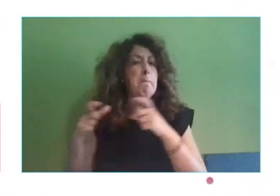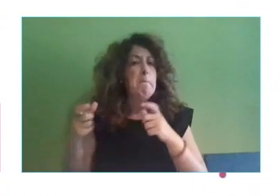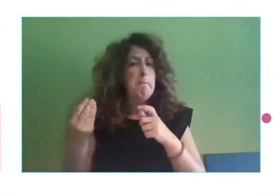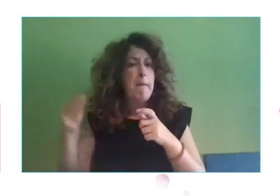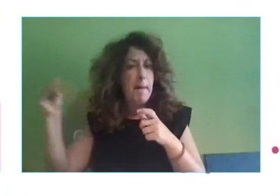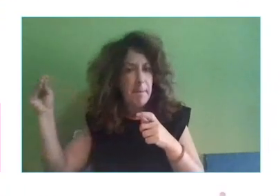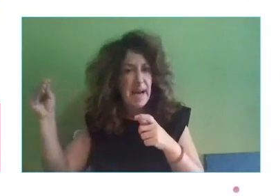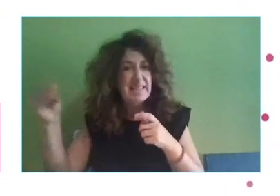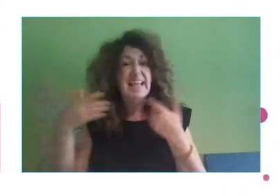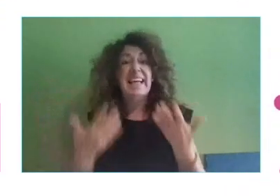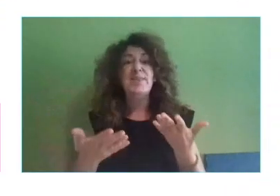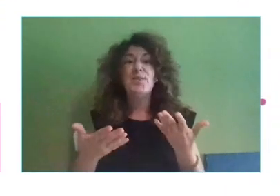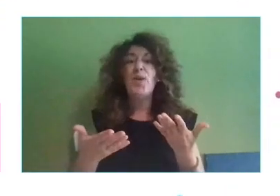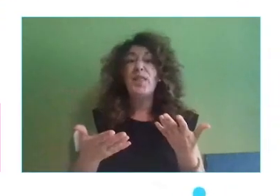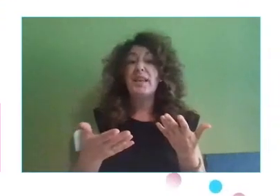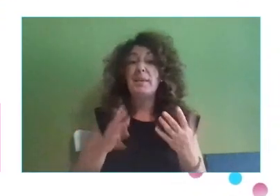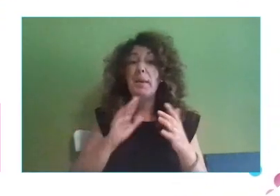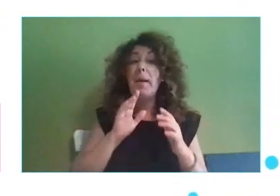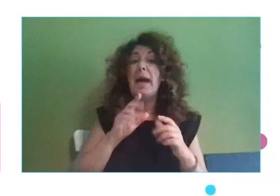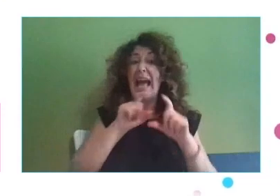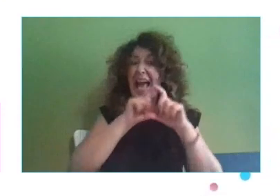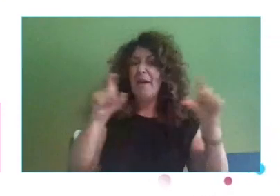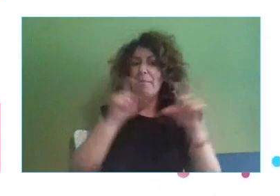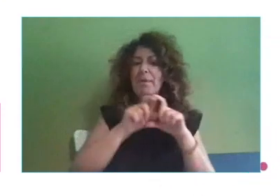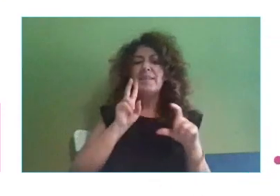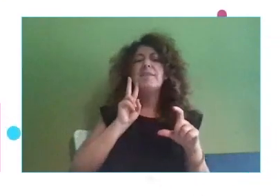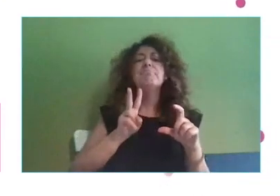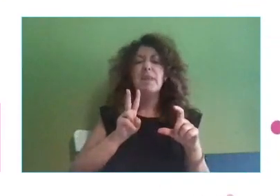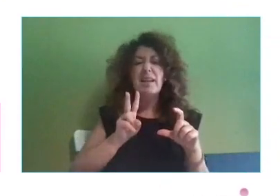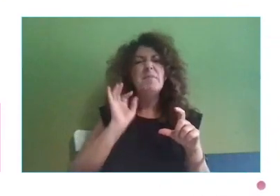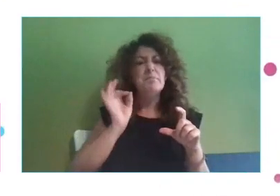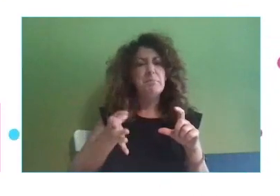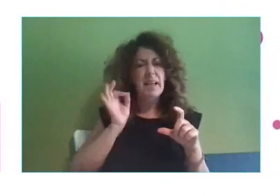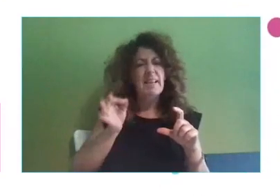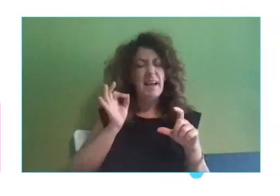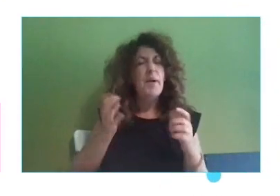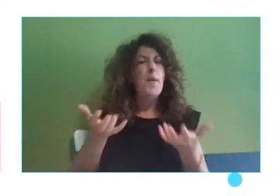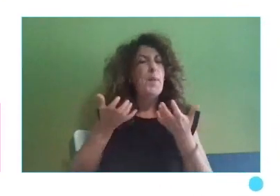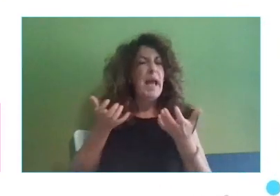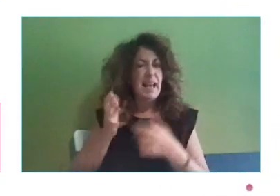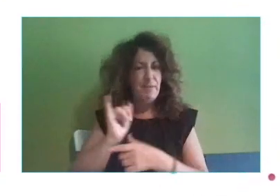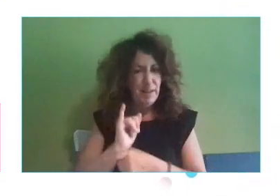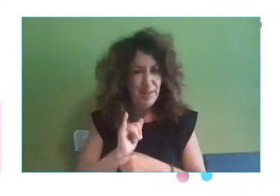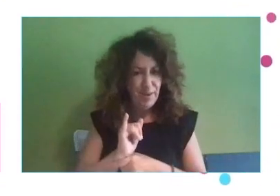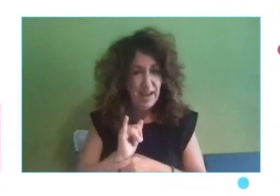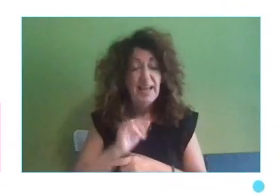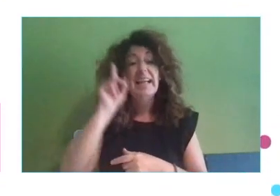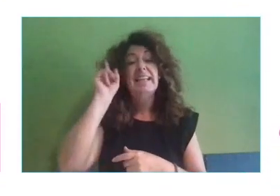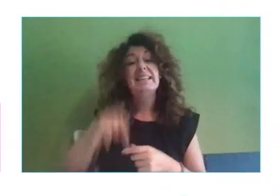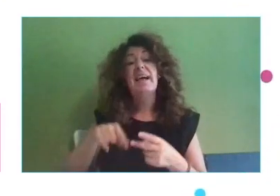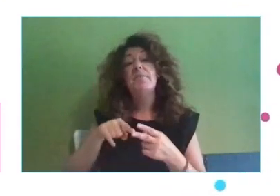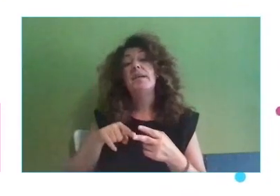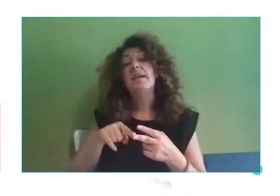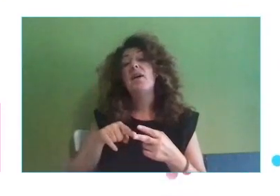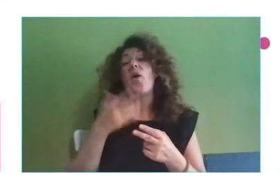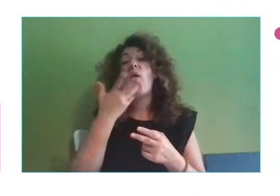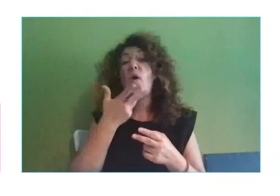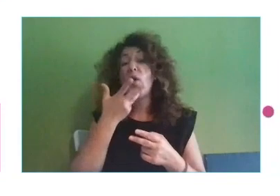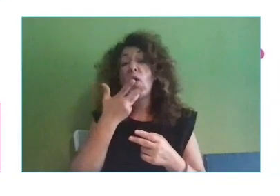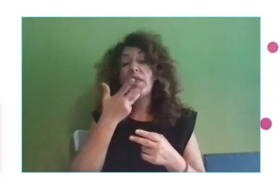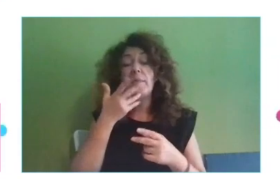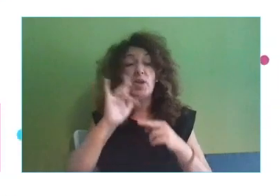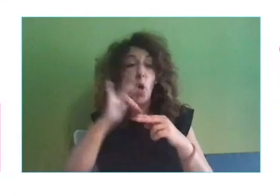el beneficio directo. Las mejoras y las habilidades y conocimientos digitales de sus empleados.